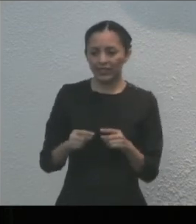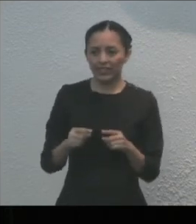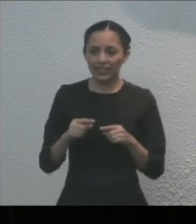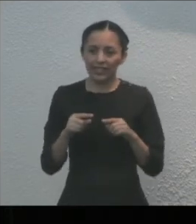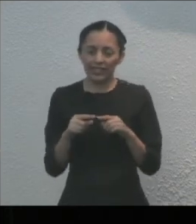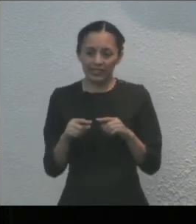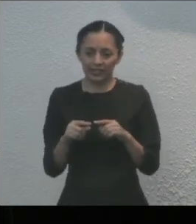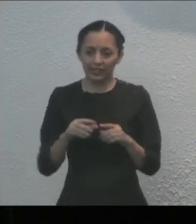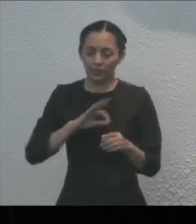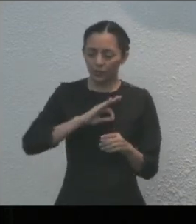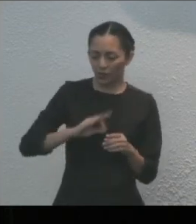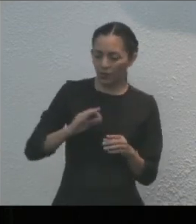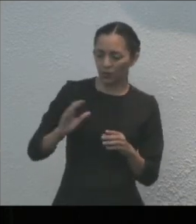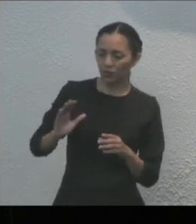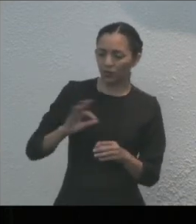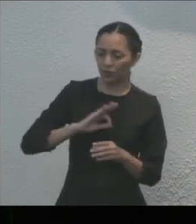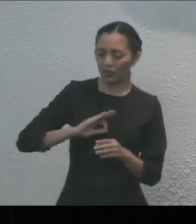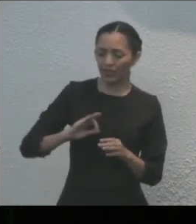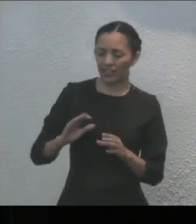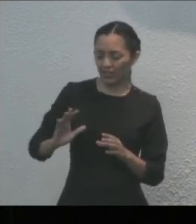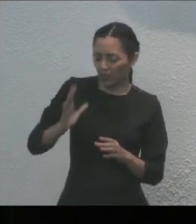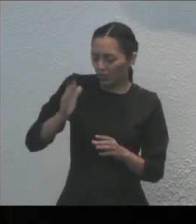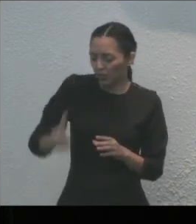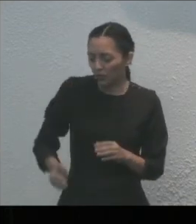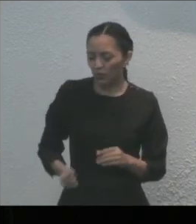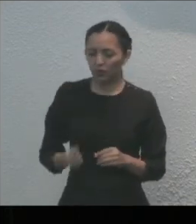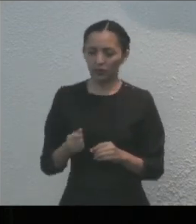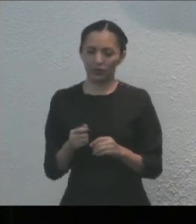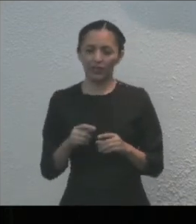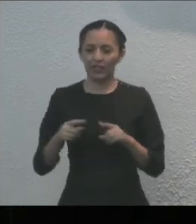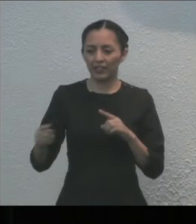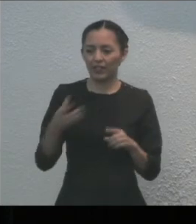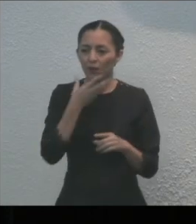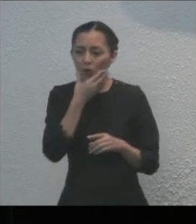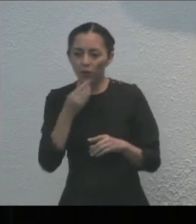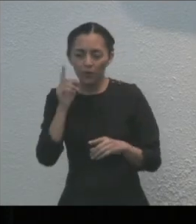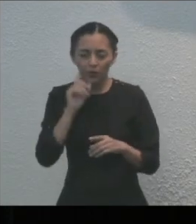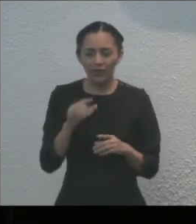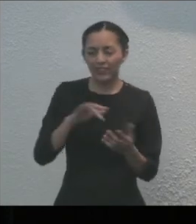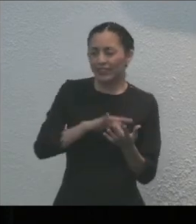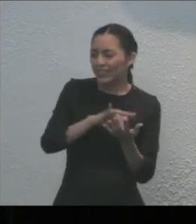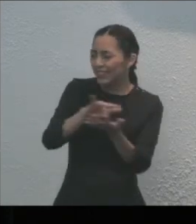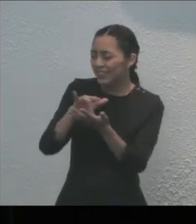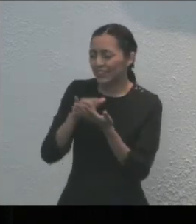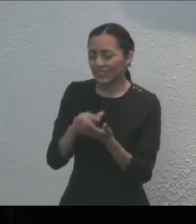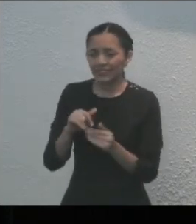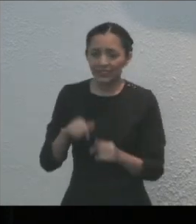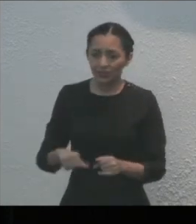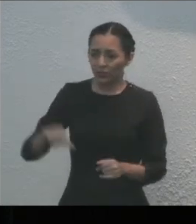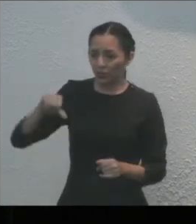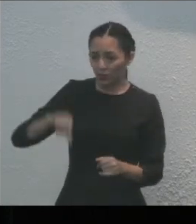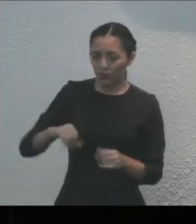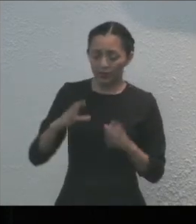Gracias a la profesora María Cristina Sangre Aguilar, hoy estamos aquí